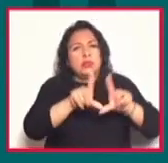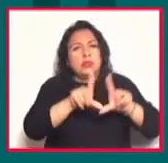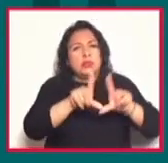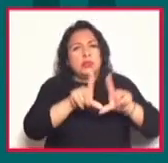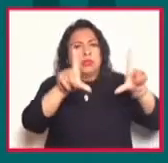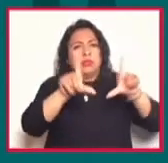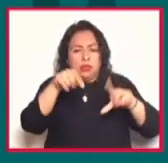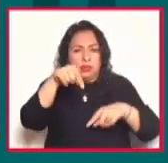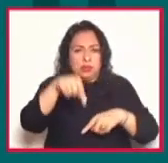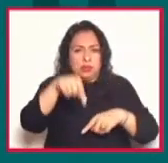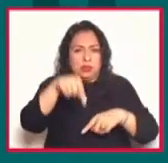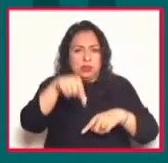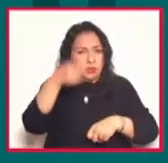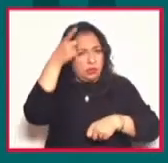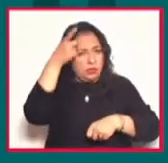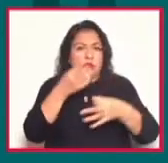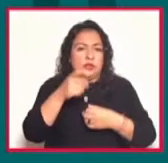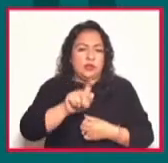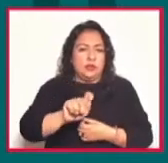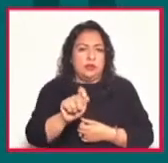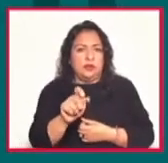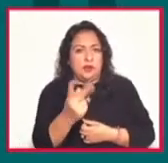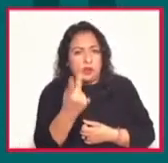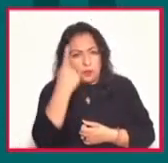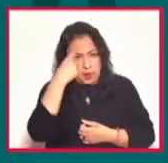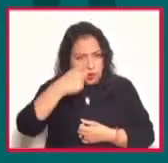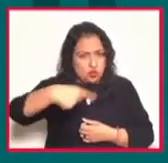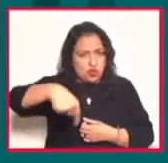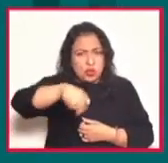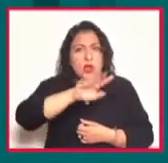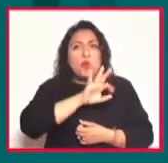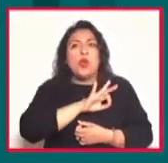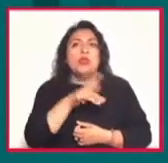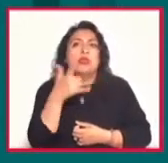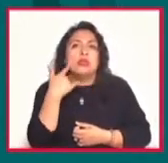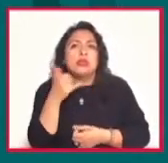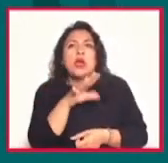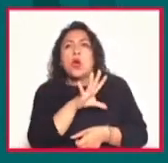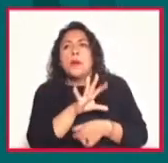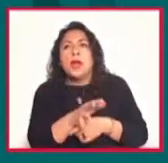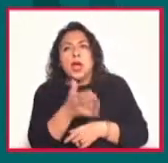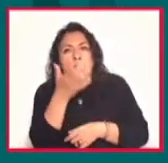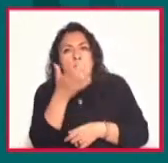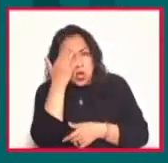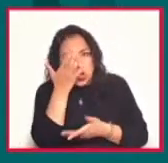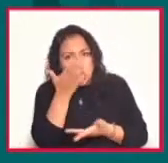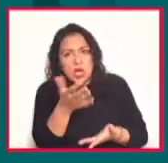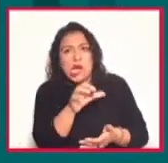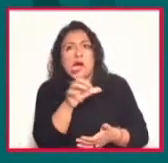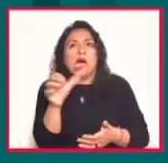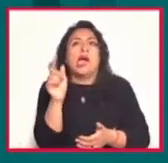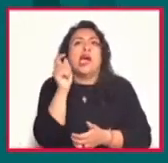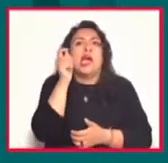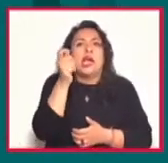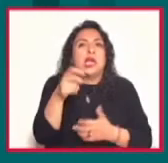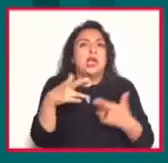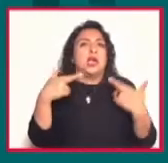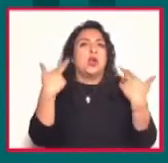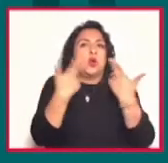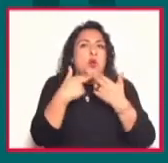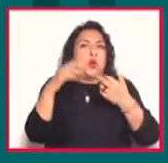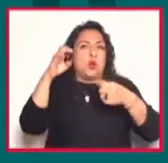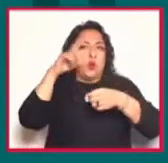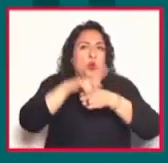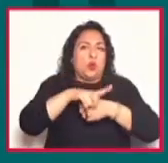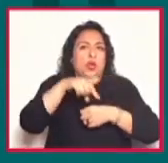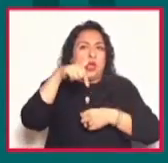dirección de Noticias de Canal 22 para que ustedes tengan este disfrute y esta aproximación a lo que fue este encuentro cultural aquí